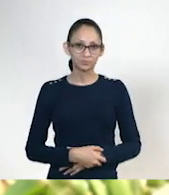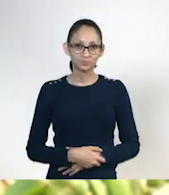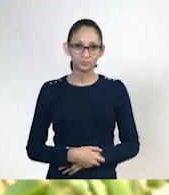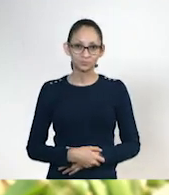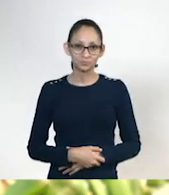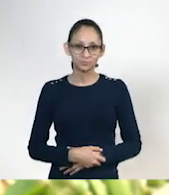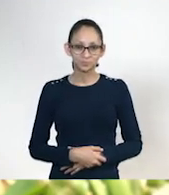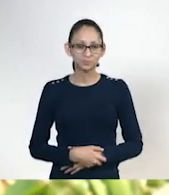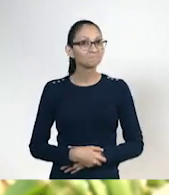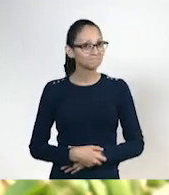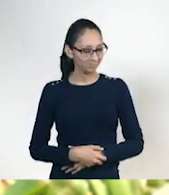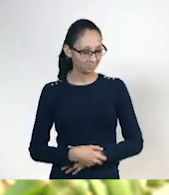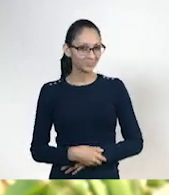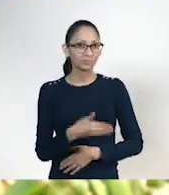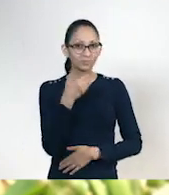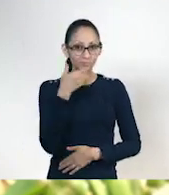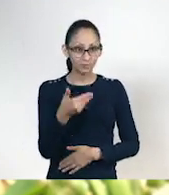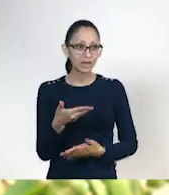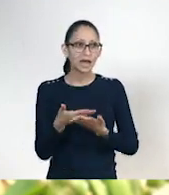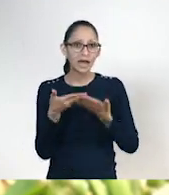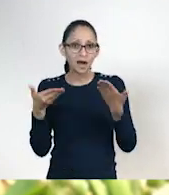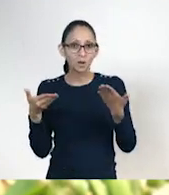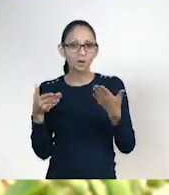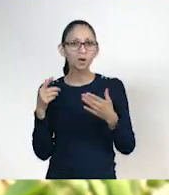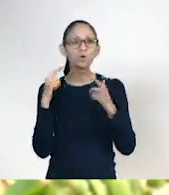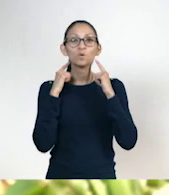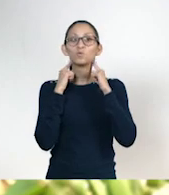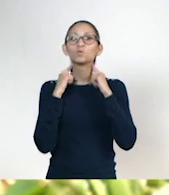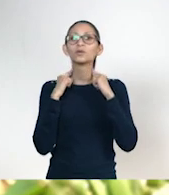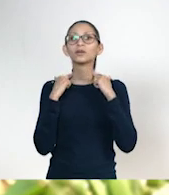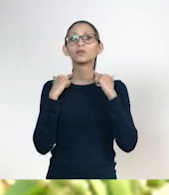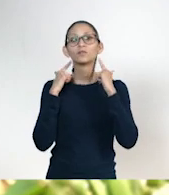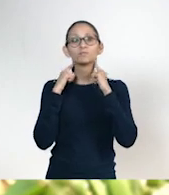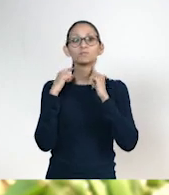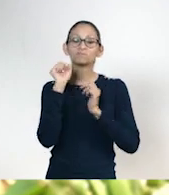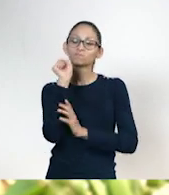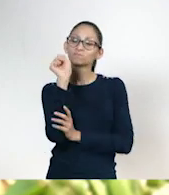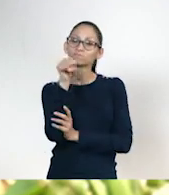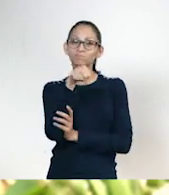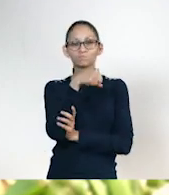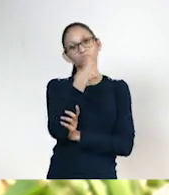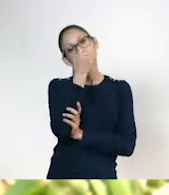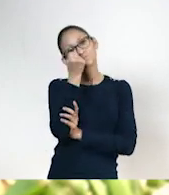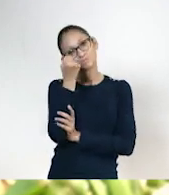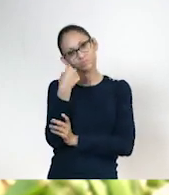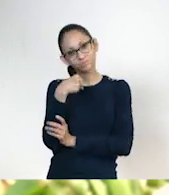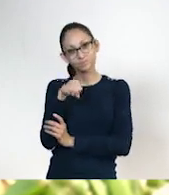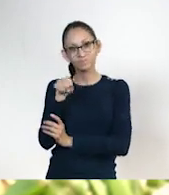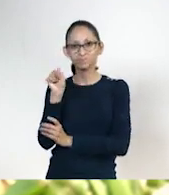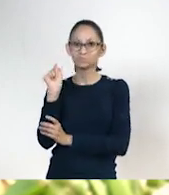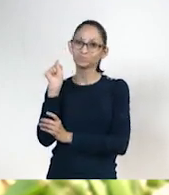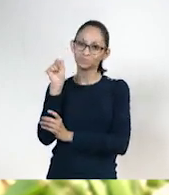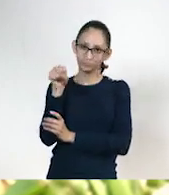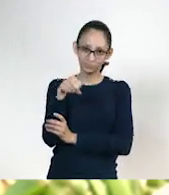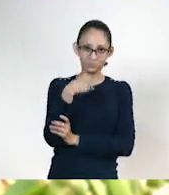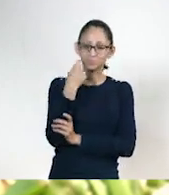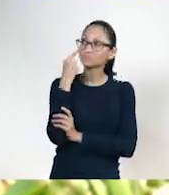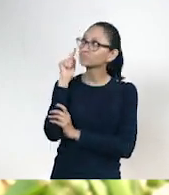Muy bien. Ahora vamos a mover un poco el cuello. Vamos a relajarlo. Hacemos medios círculos.